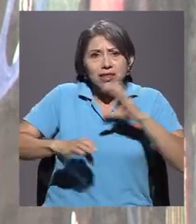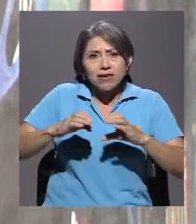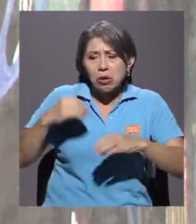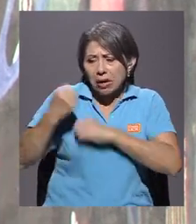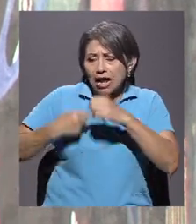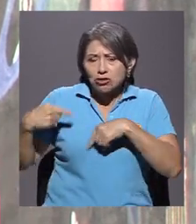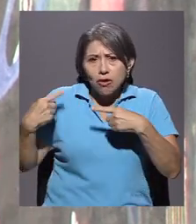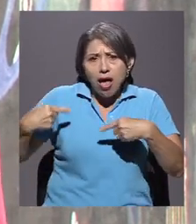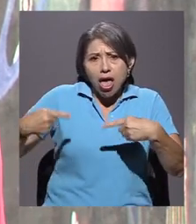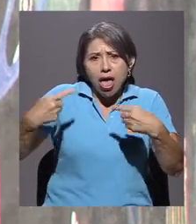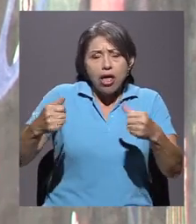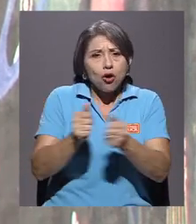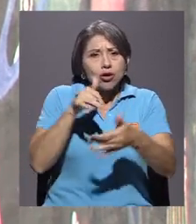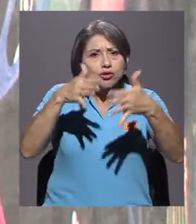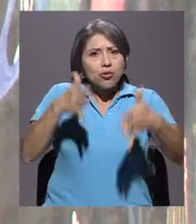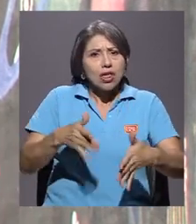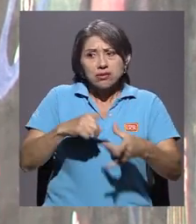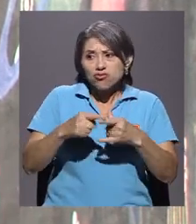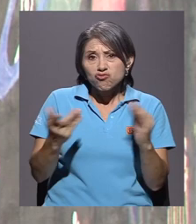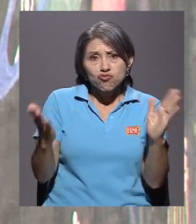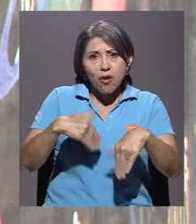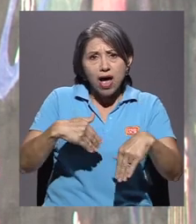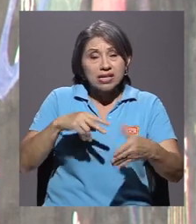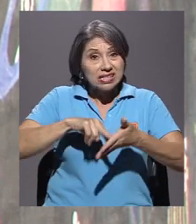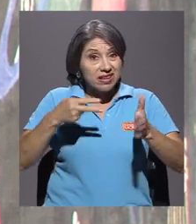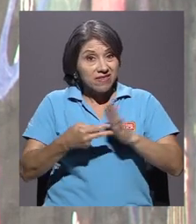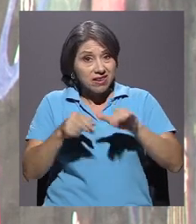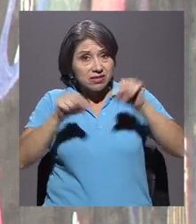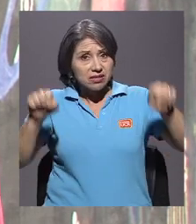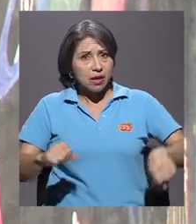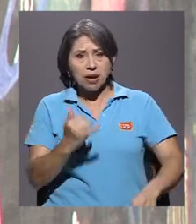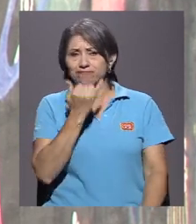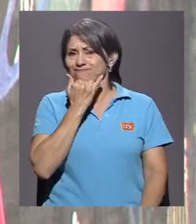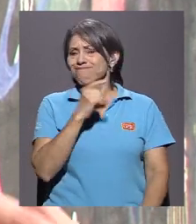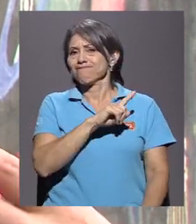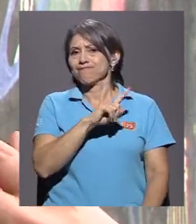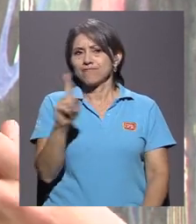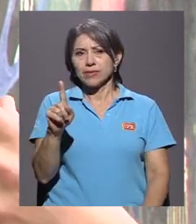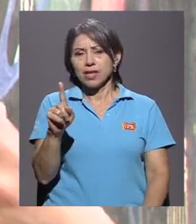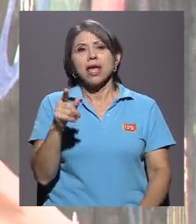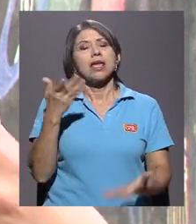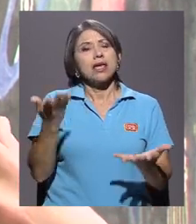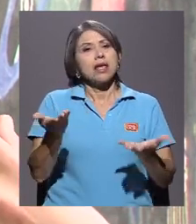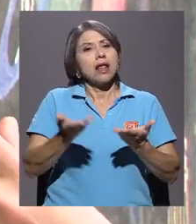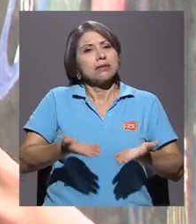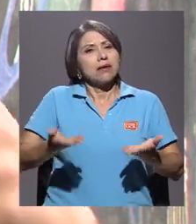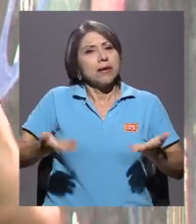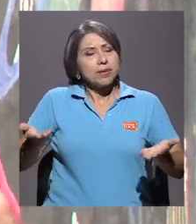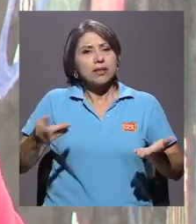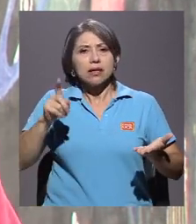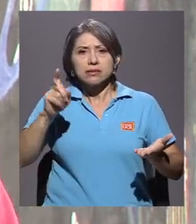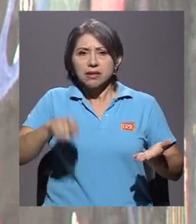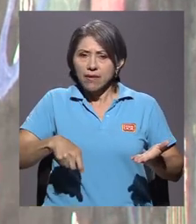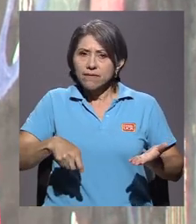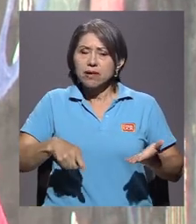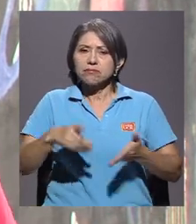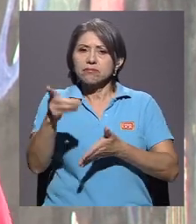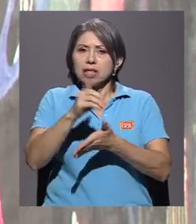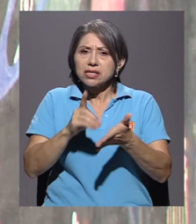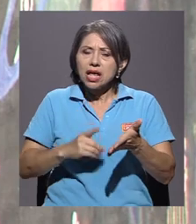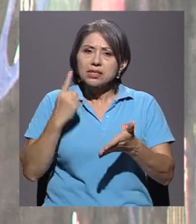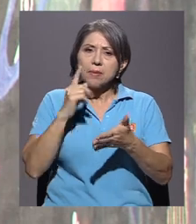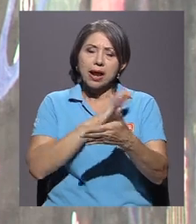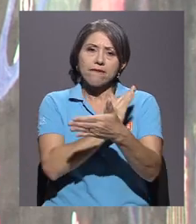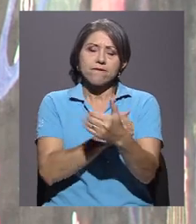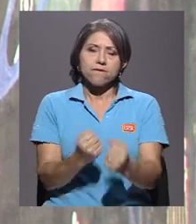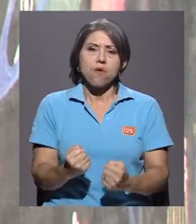años con estudiantes de colegios científicos no estaría. Entonces quiere decir que el sistema no se ha equivocado y las herramientas deberían diseñarse para